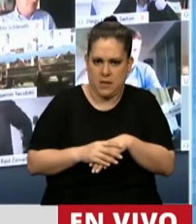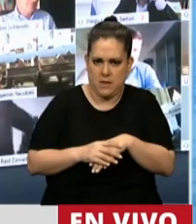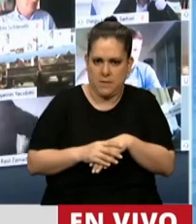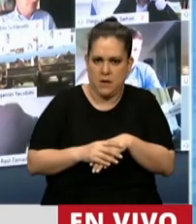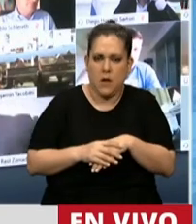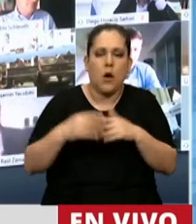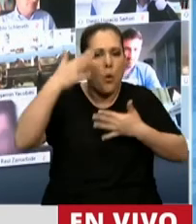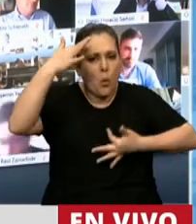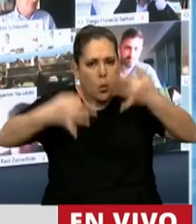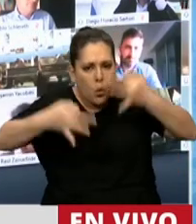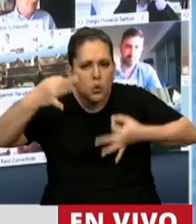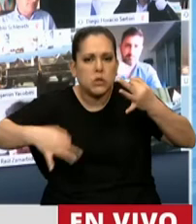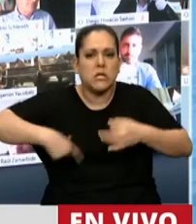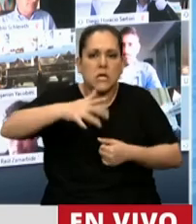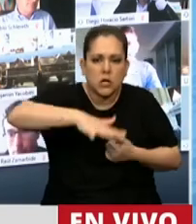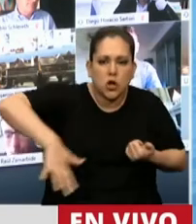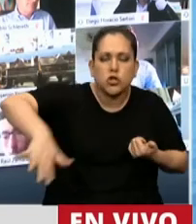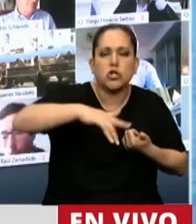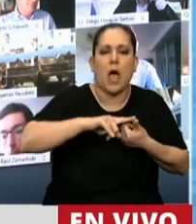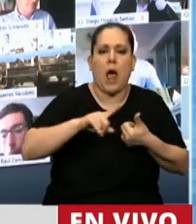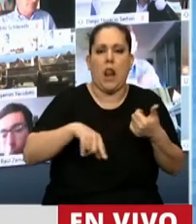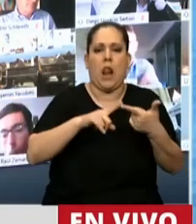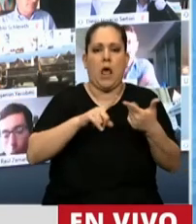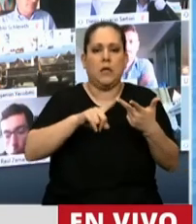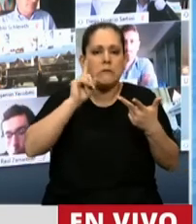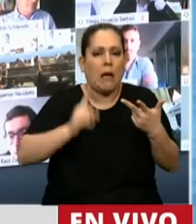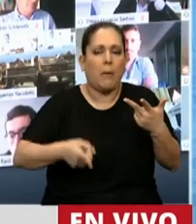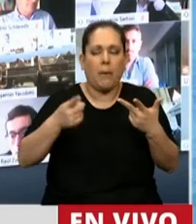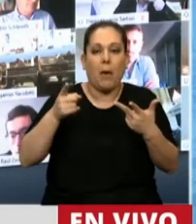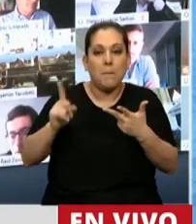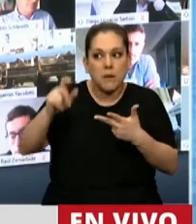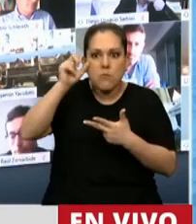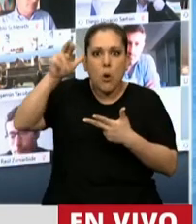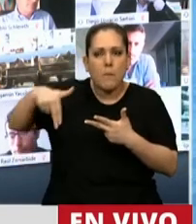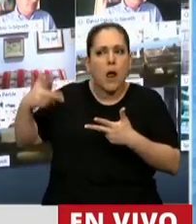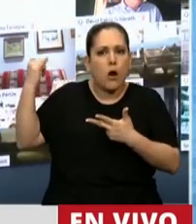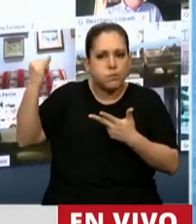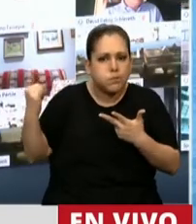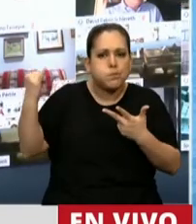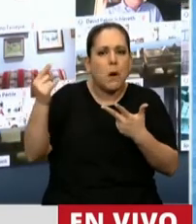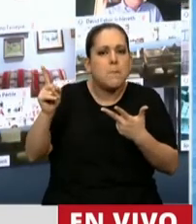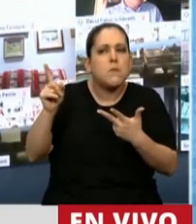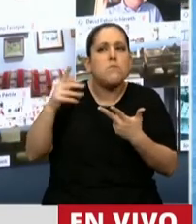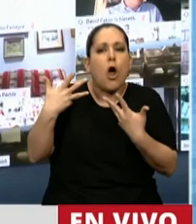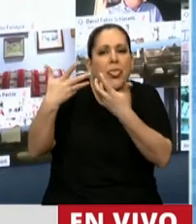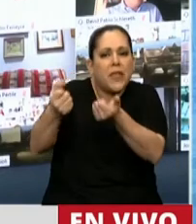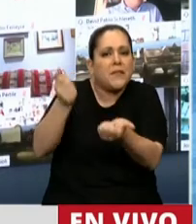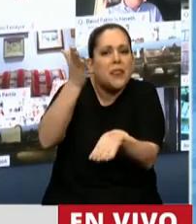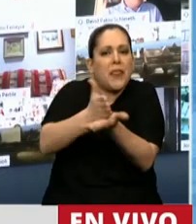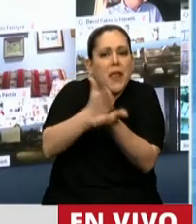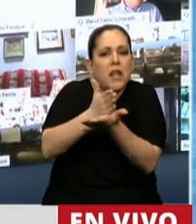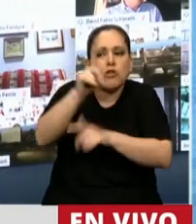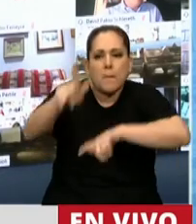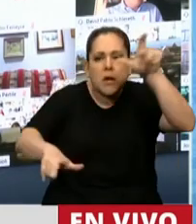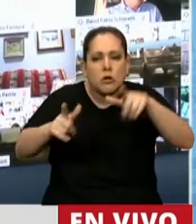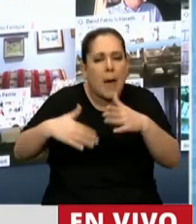esas consignas de justicia social, esas consignas que tenían que ver con la defensa de los derechos del que menos